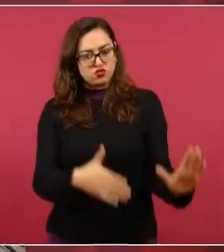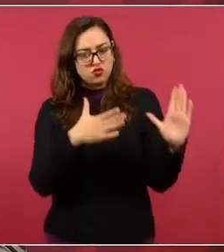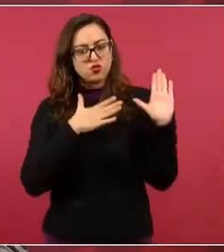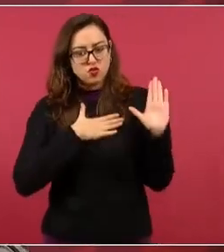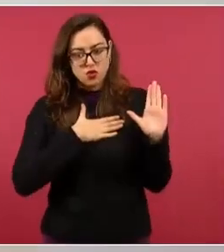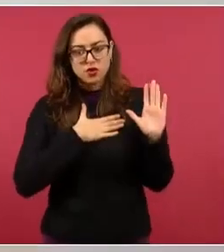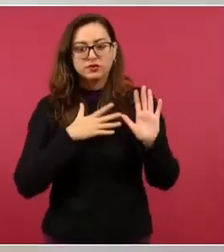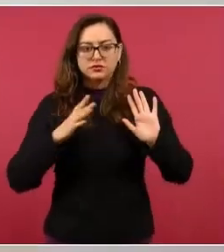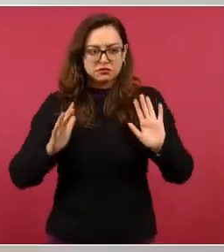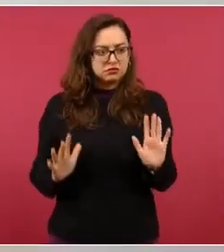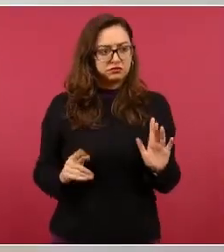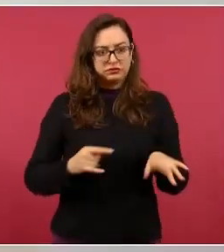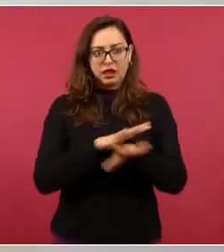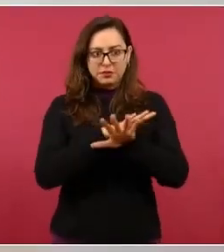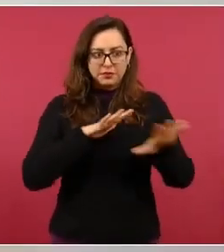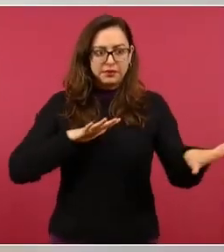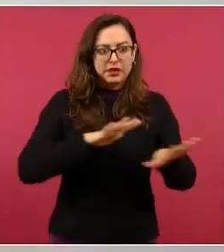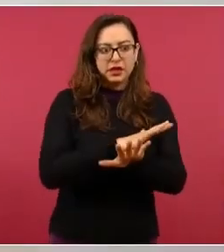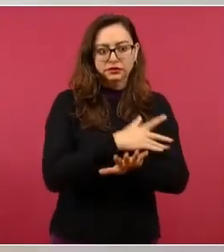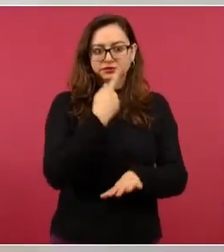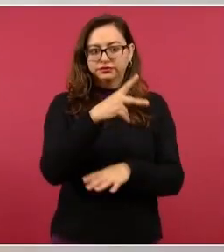la campaña y lo estoy cumpliendo.